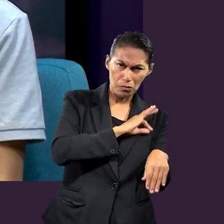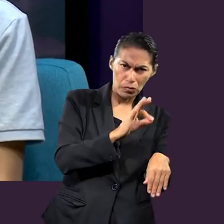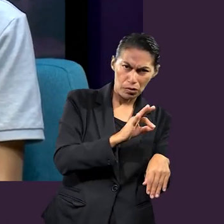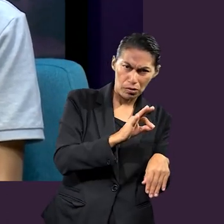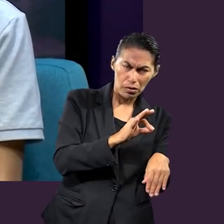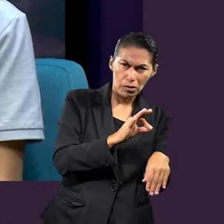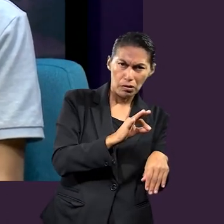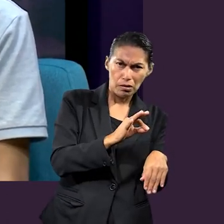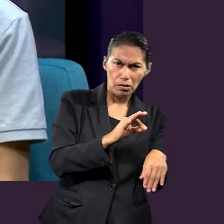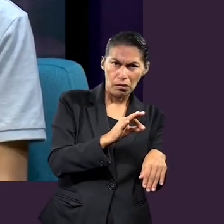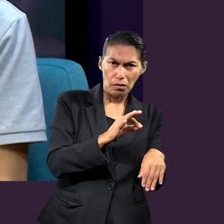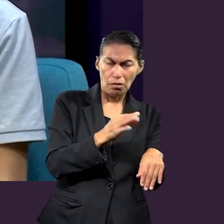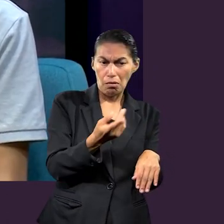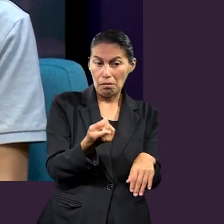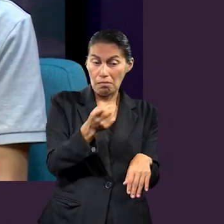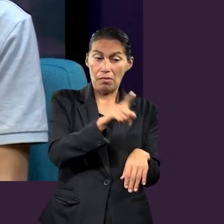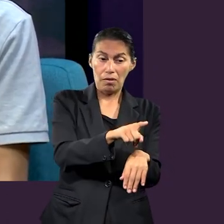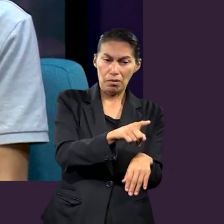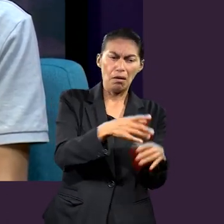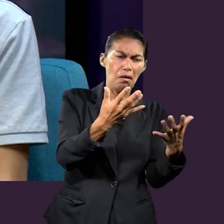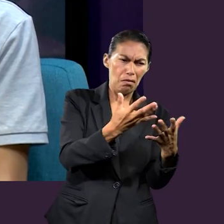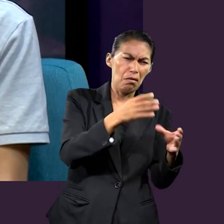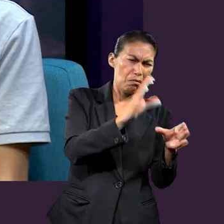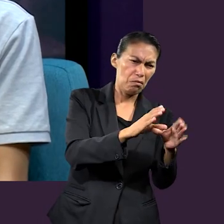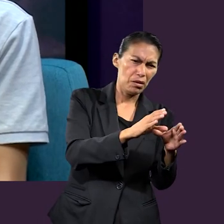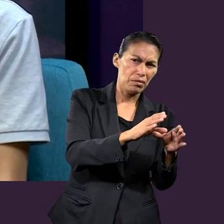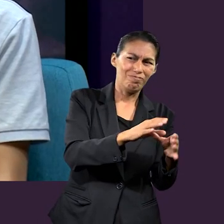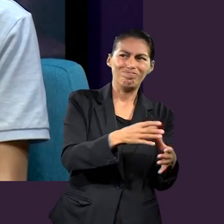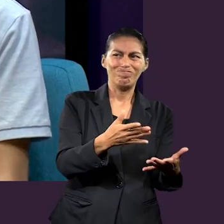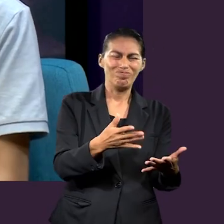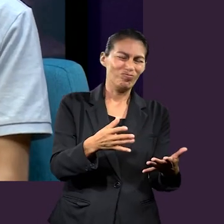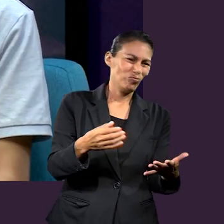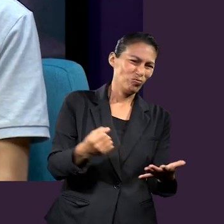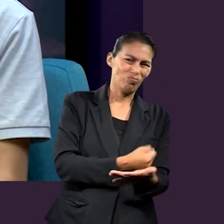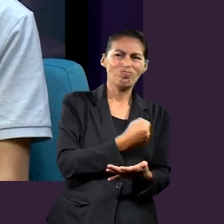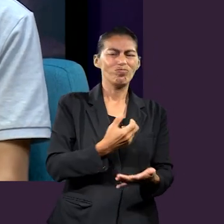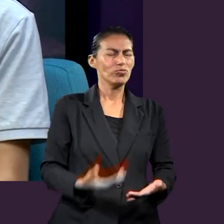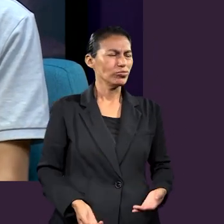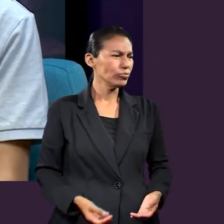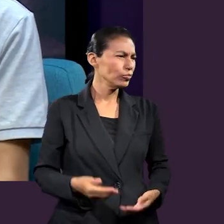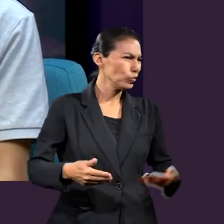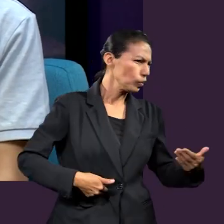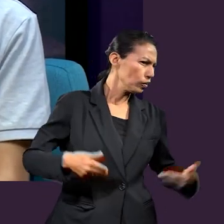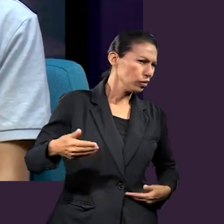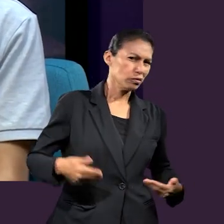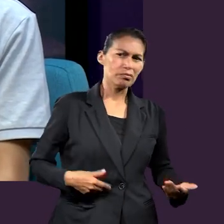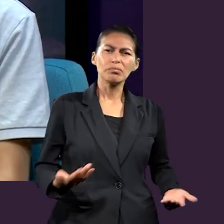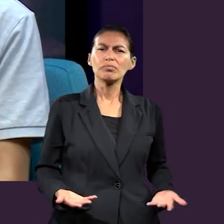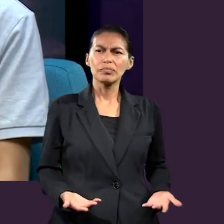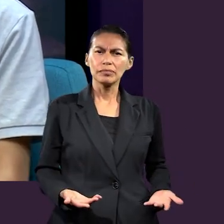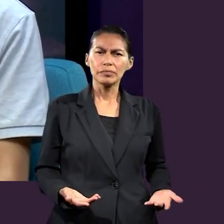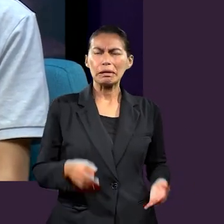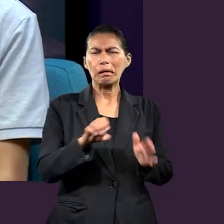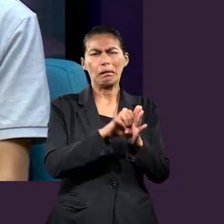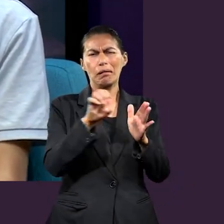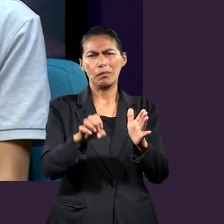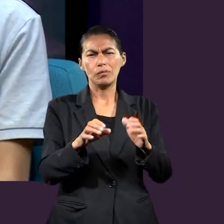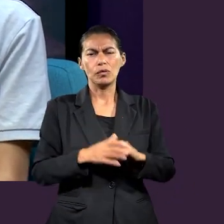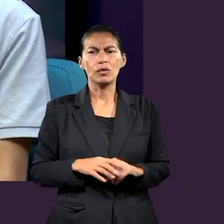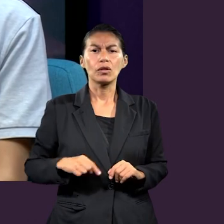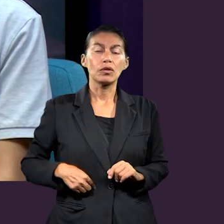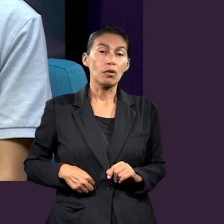pueden hacer lo que se nos encomienda de mala gana. O sea, simplemente digo, ¿sabes qué?